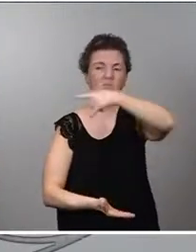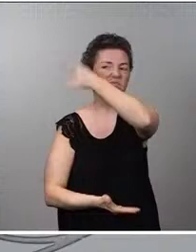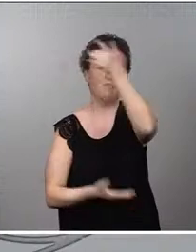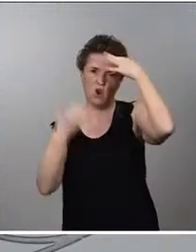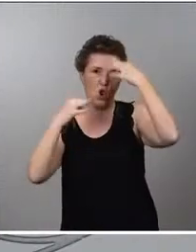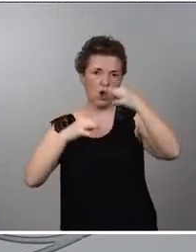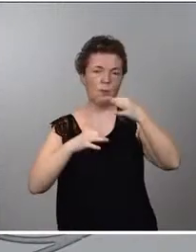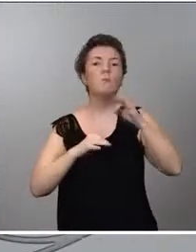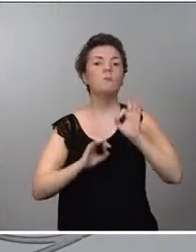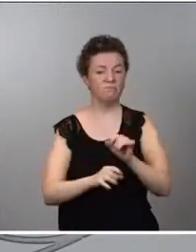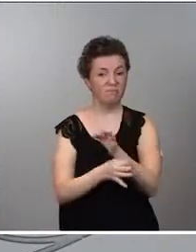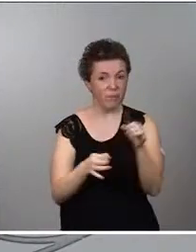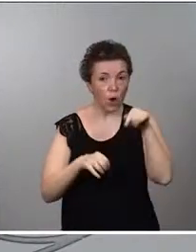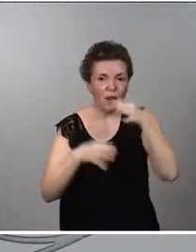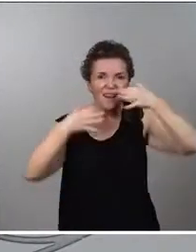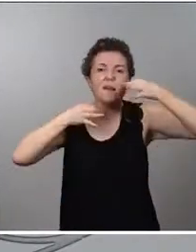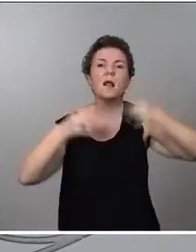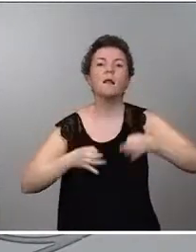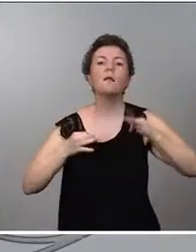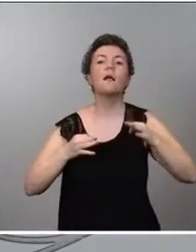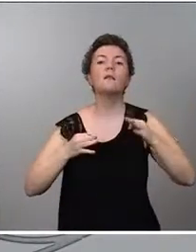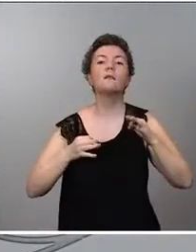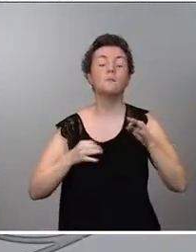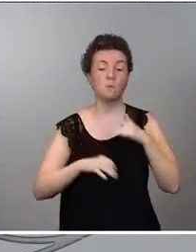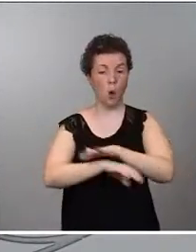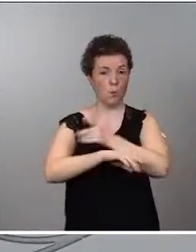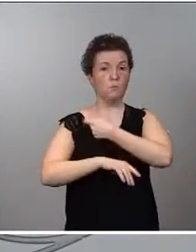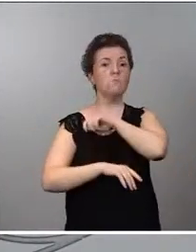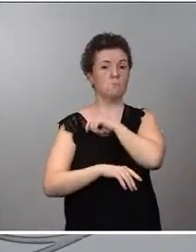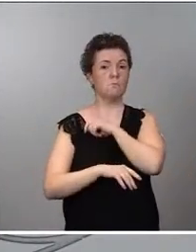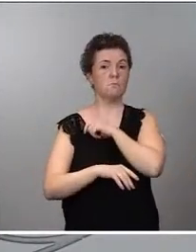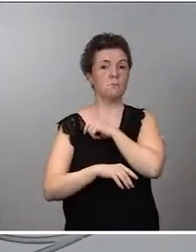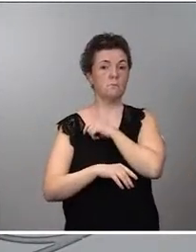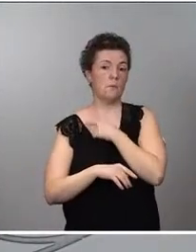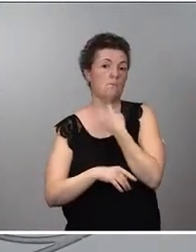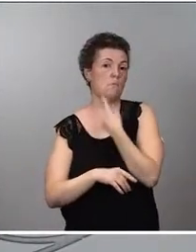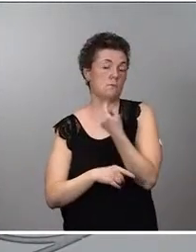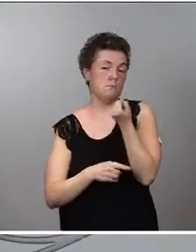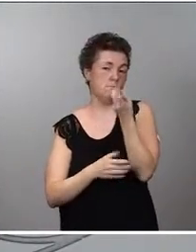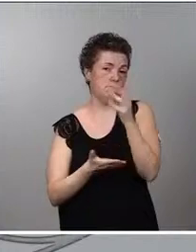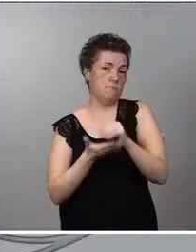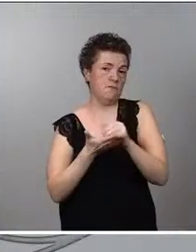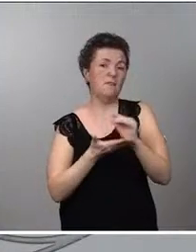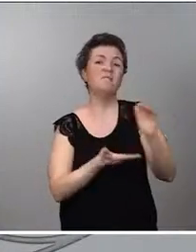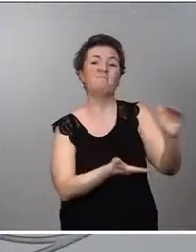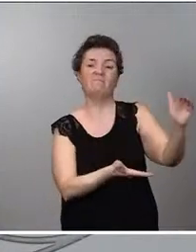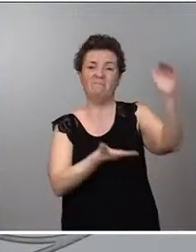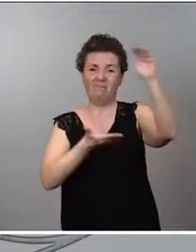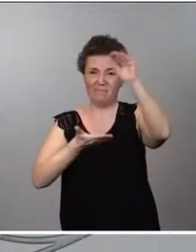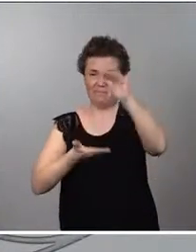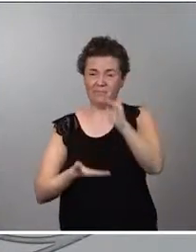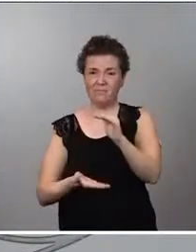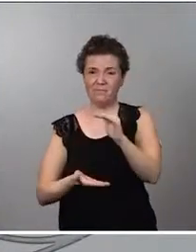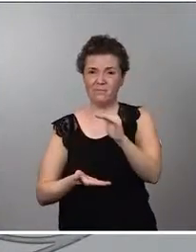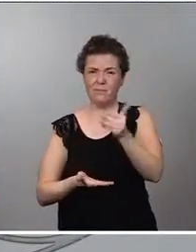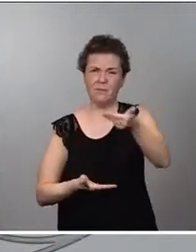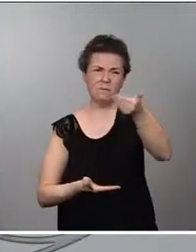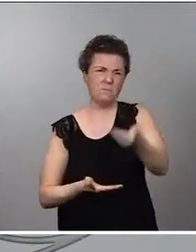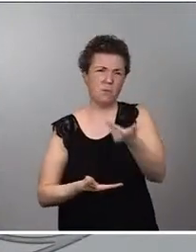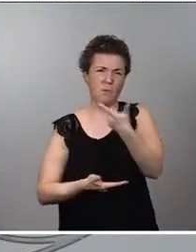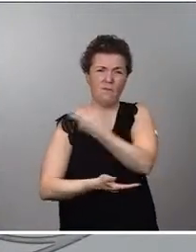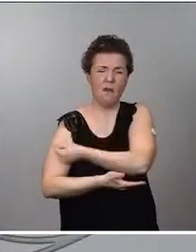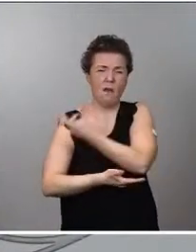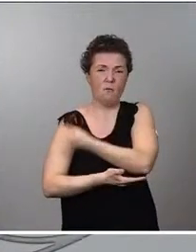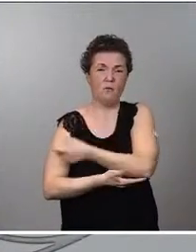hoy la realidad que era lo que el gobierno de España les venía diciendo que iban a llegar esa llegada importante de vacunas porque habíamos